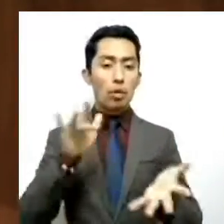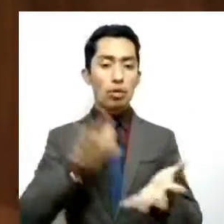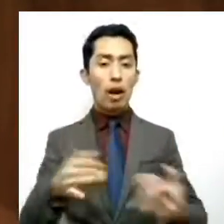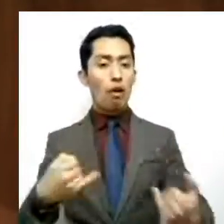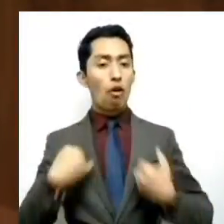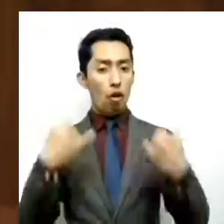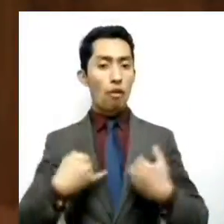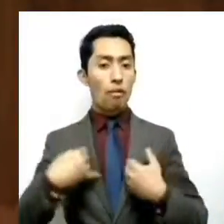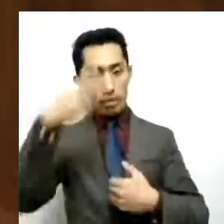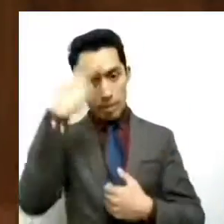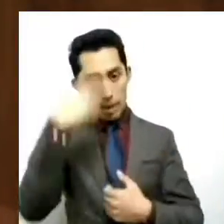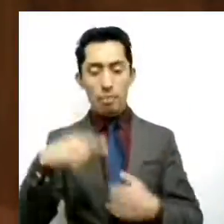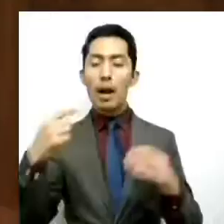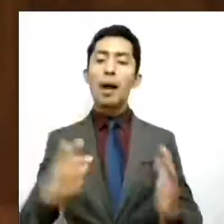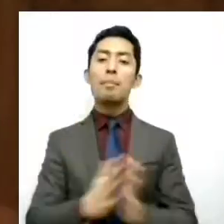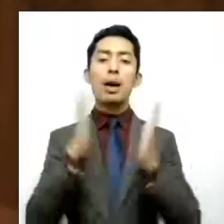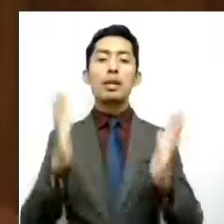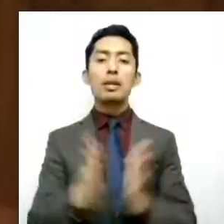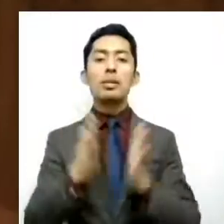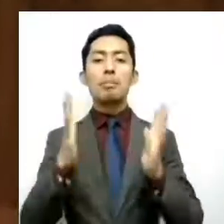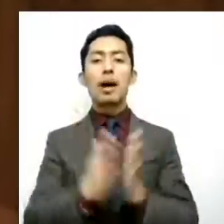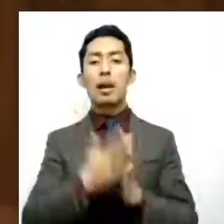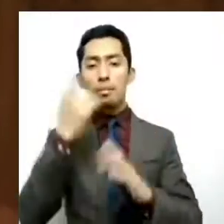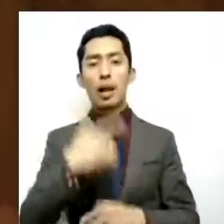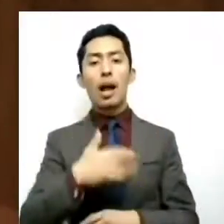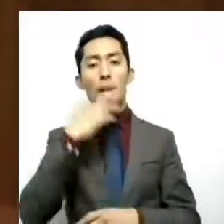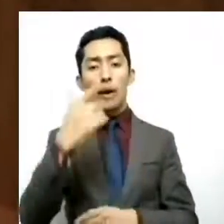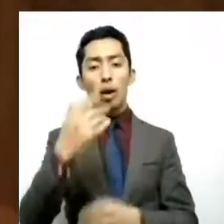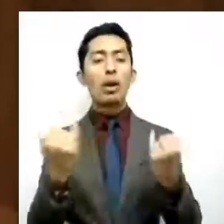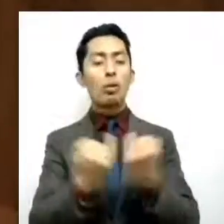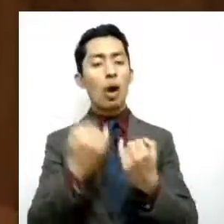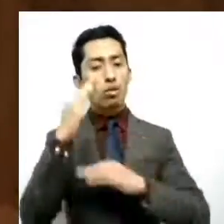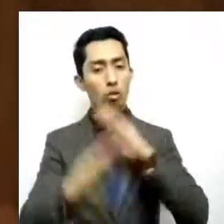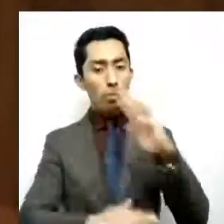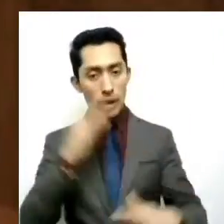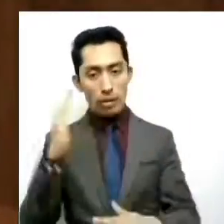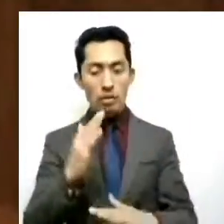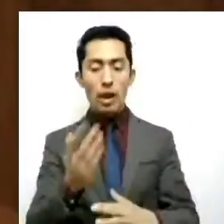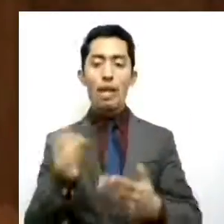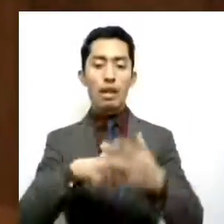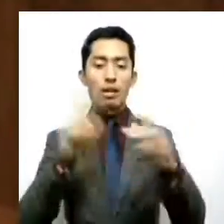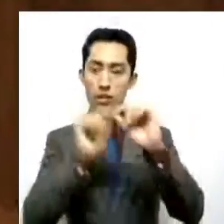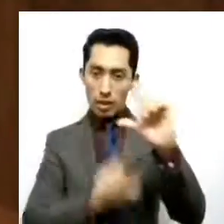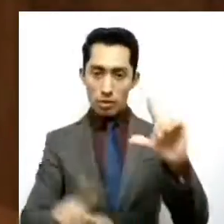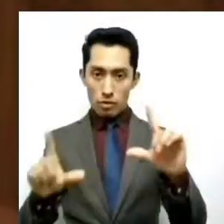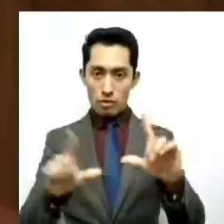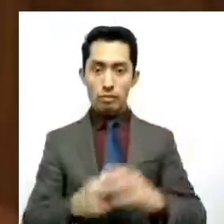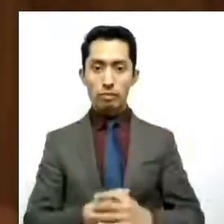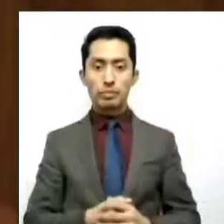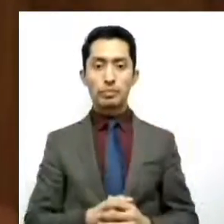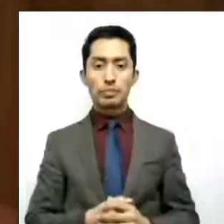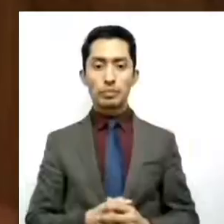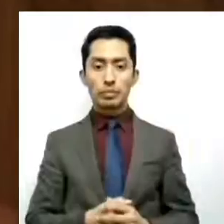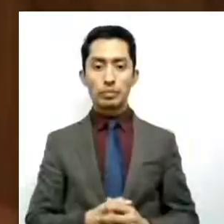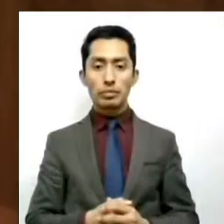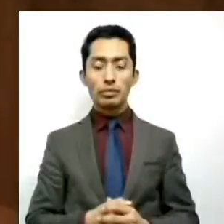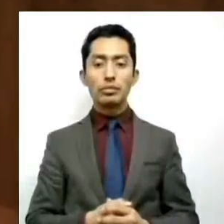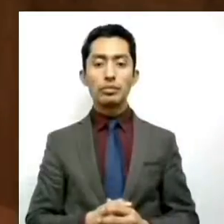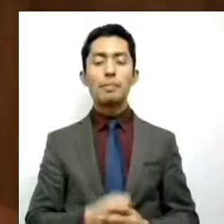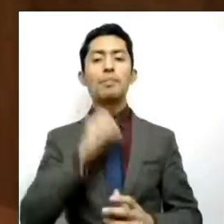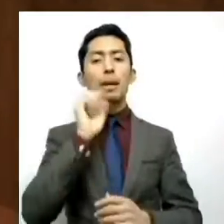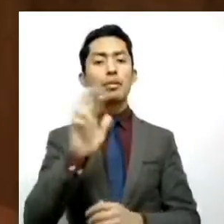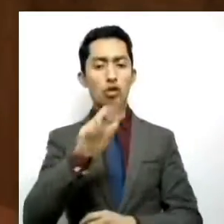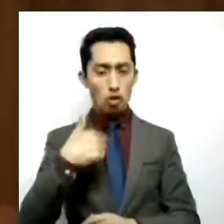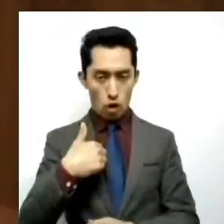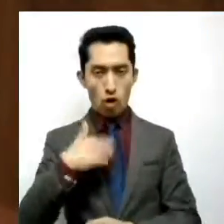participar en el mejoramiento y superación de nuestra gran nación. También reconozco a